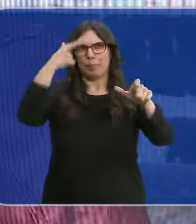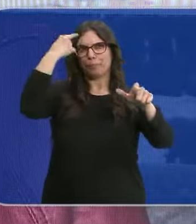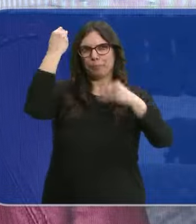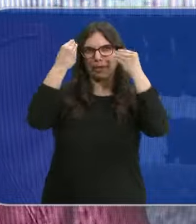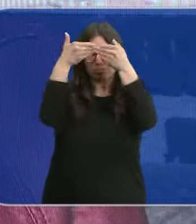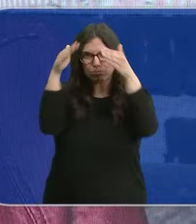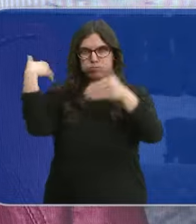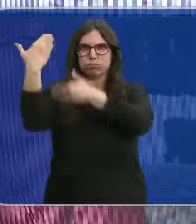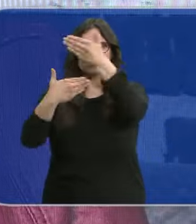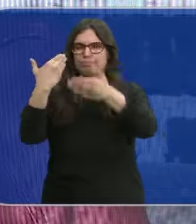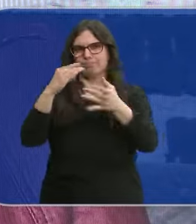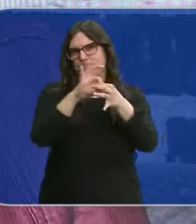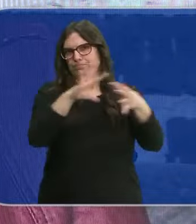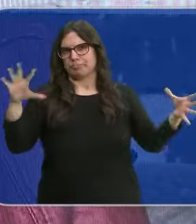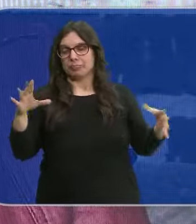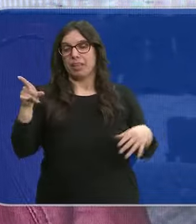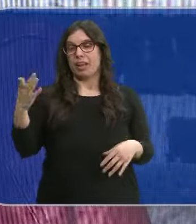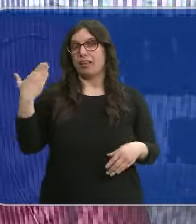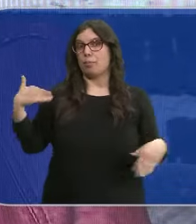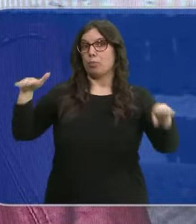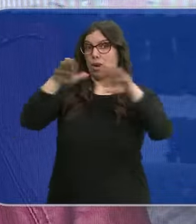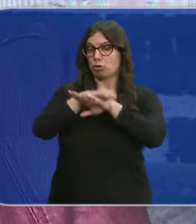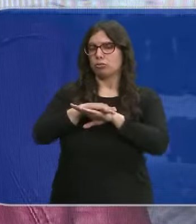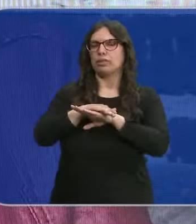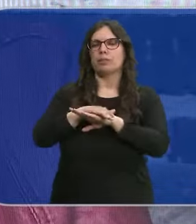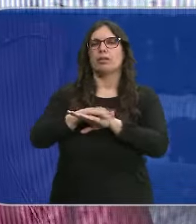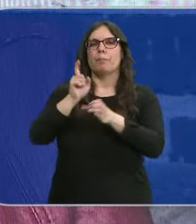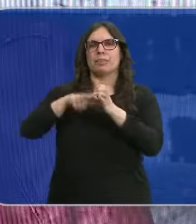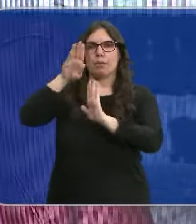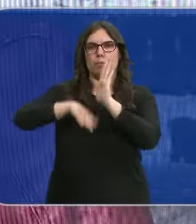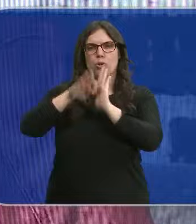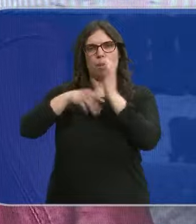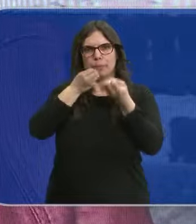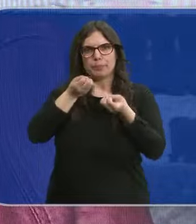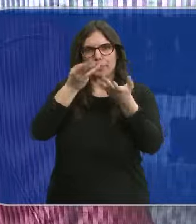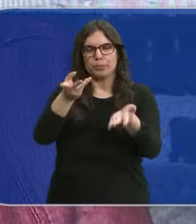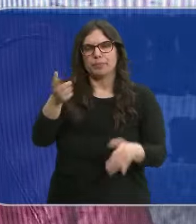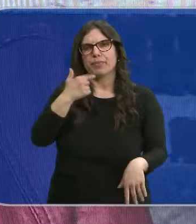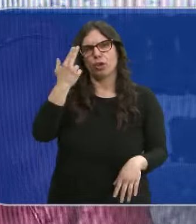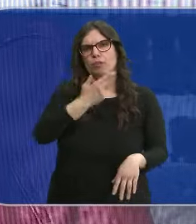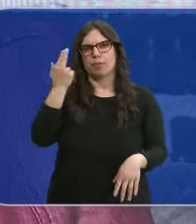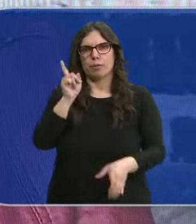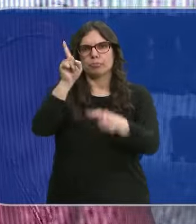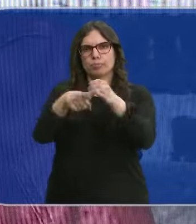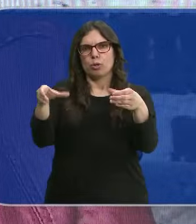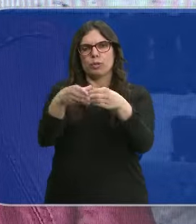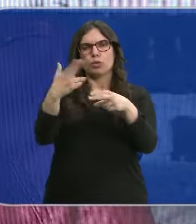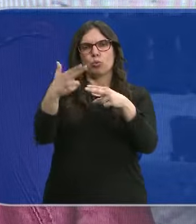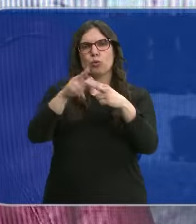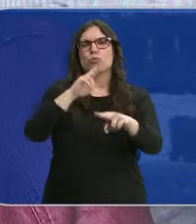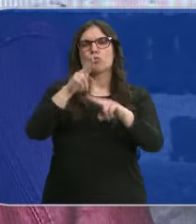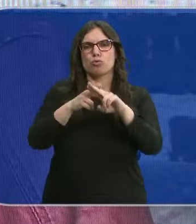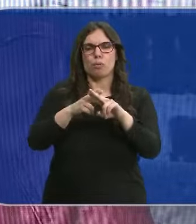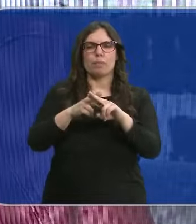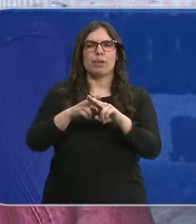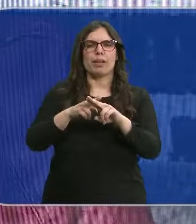actual eurodiputada de Ciudadanos lo dijo anoche en el programa Cuestión de Prioridades. En él, Rodríguez confirmaba su integración en Izquierda Española a la espera